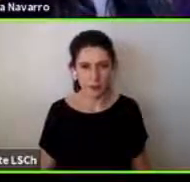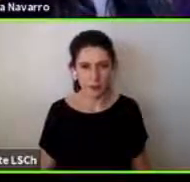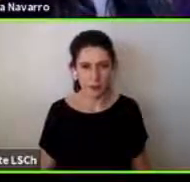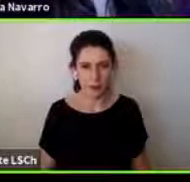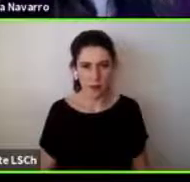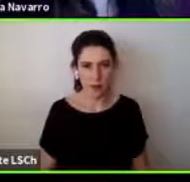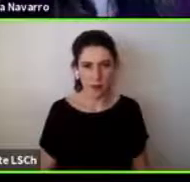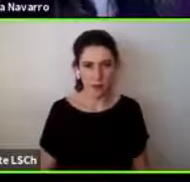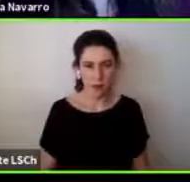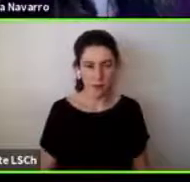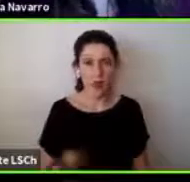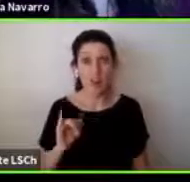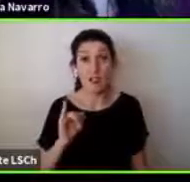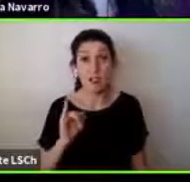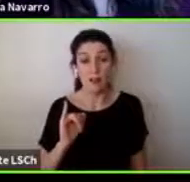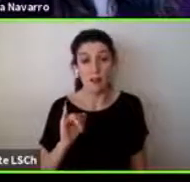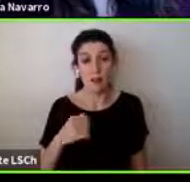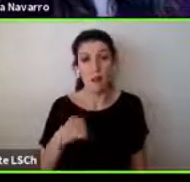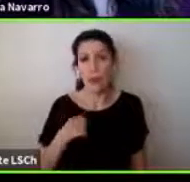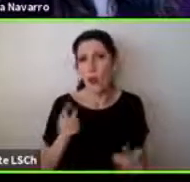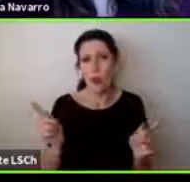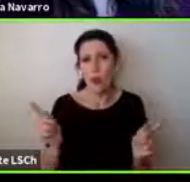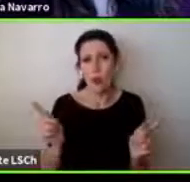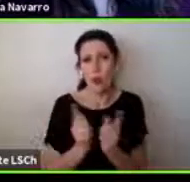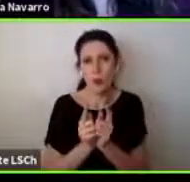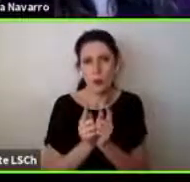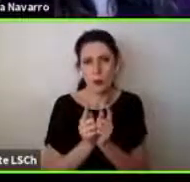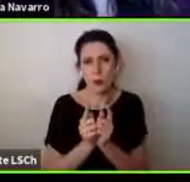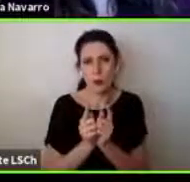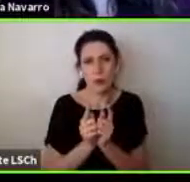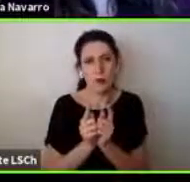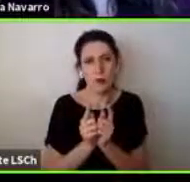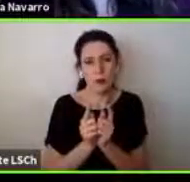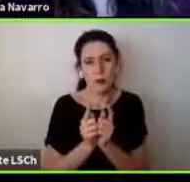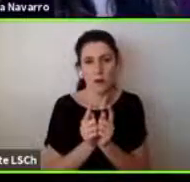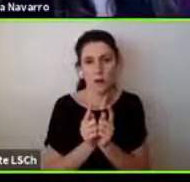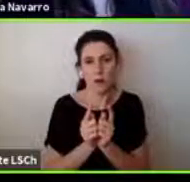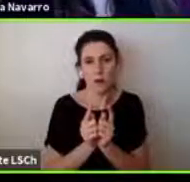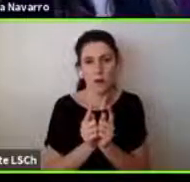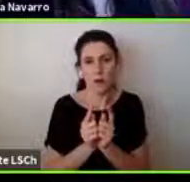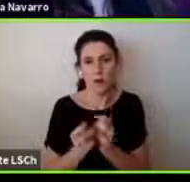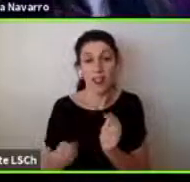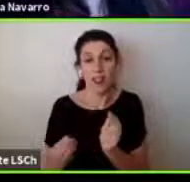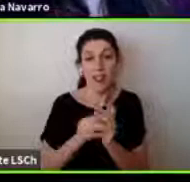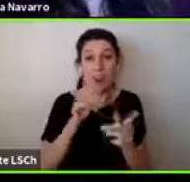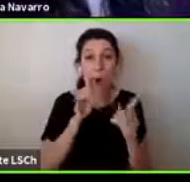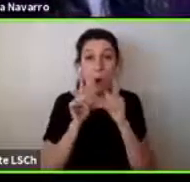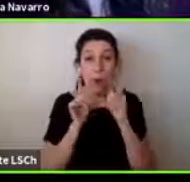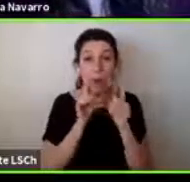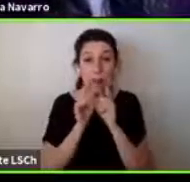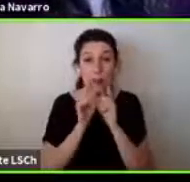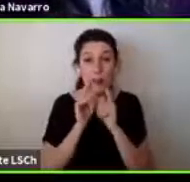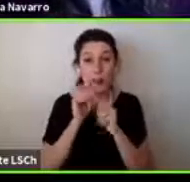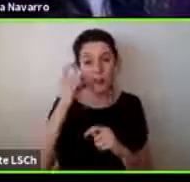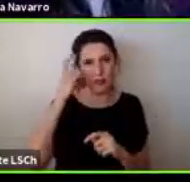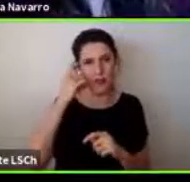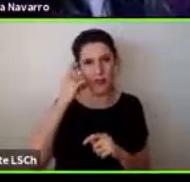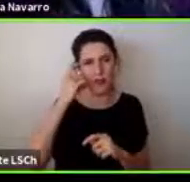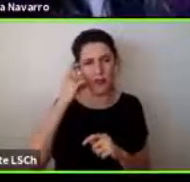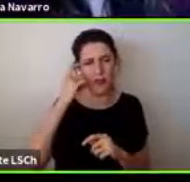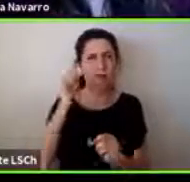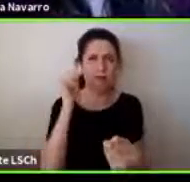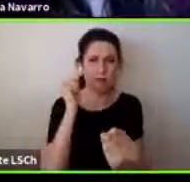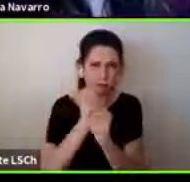sí yo solo cortito agregar lo de los cuentos creo que también ahí hubo una pega bien